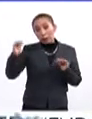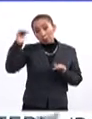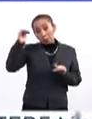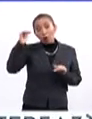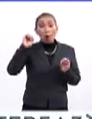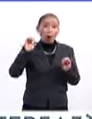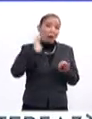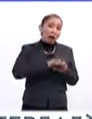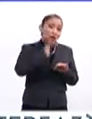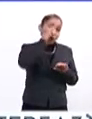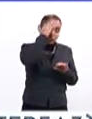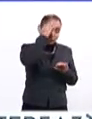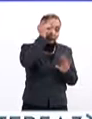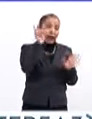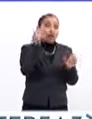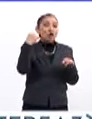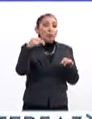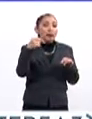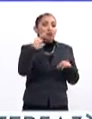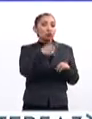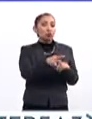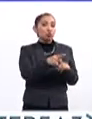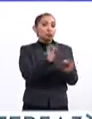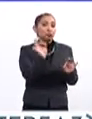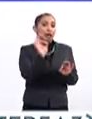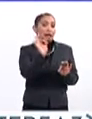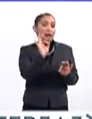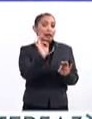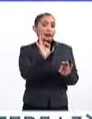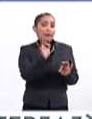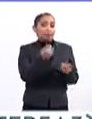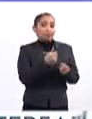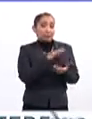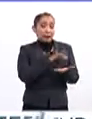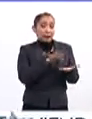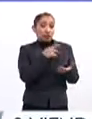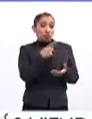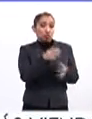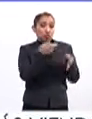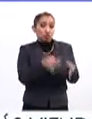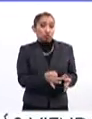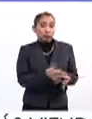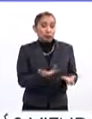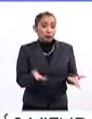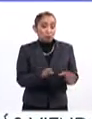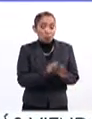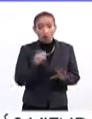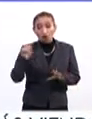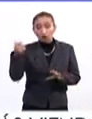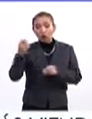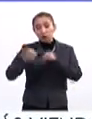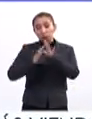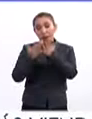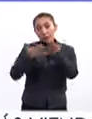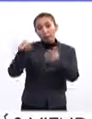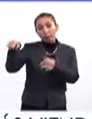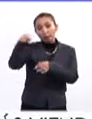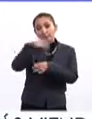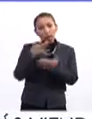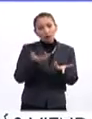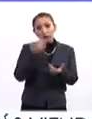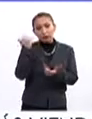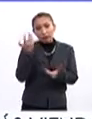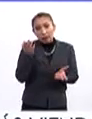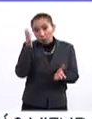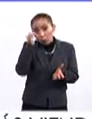o más conocida en cuanto al nombre que a lo mejor haberla leído de forma popular con muchas otras obras que sí se han leído. No sé